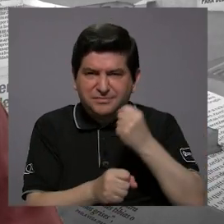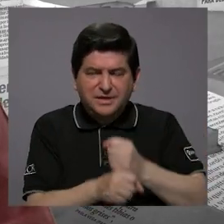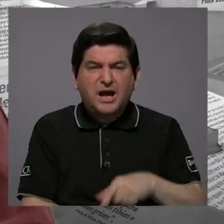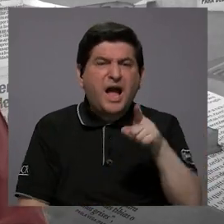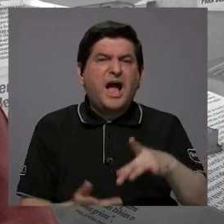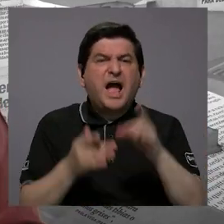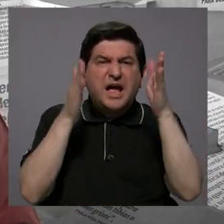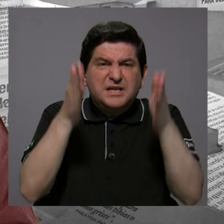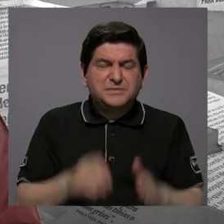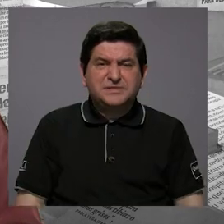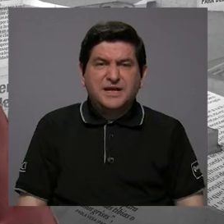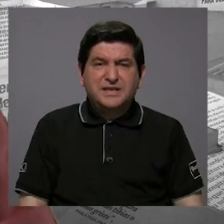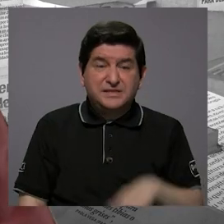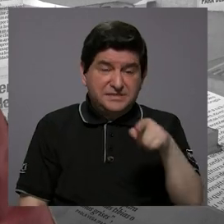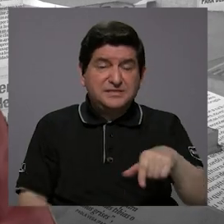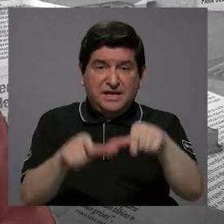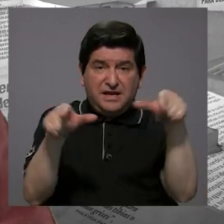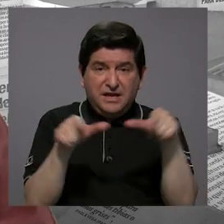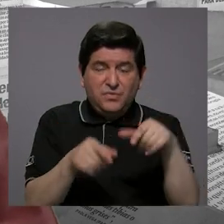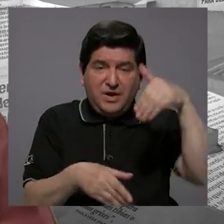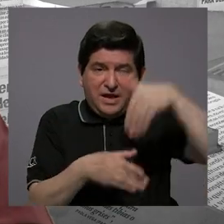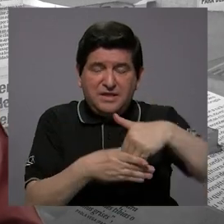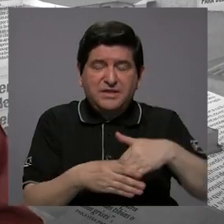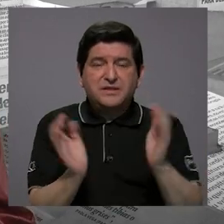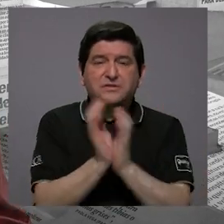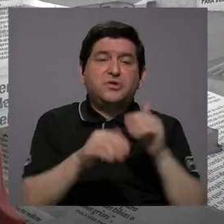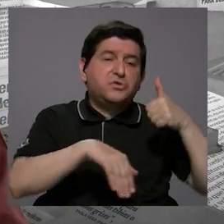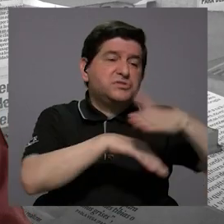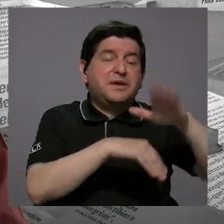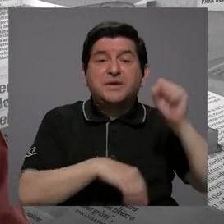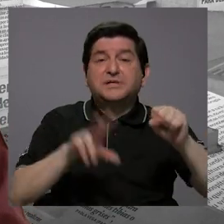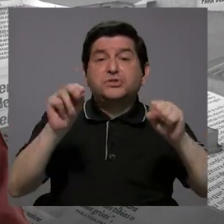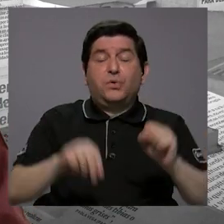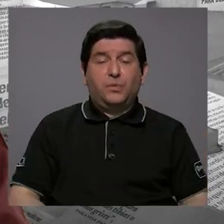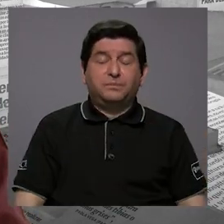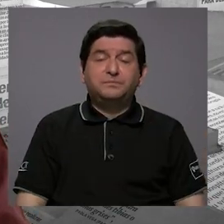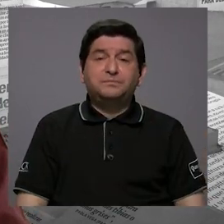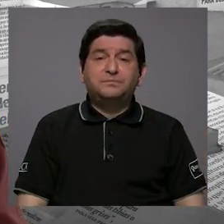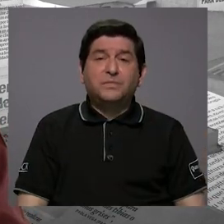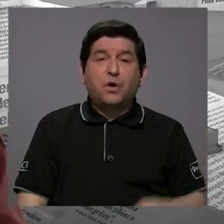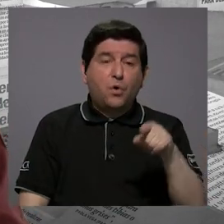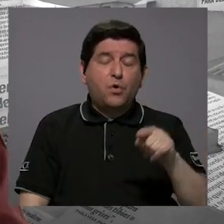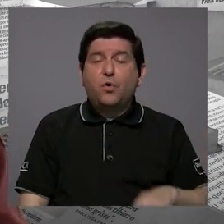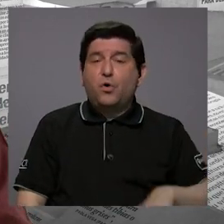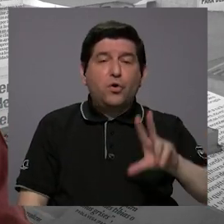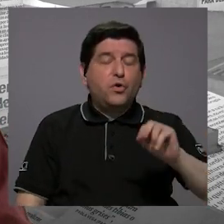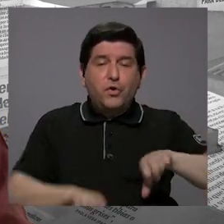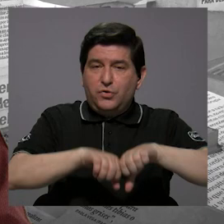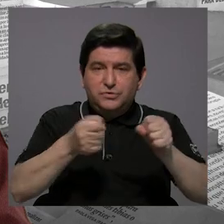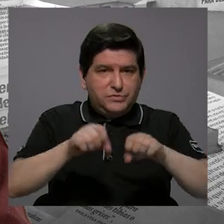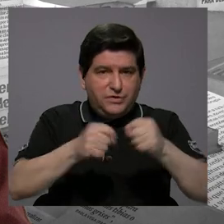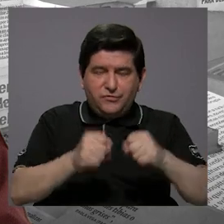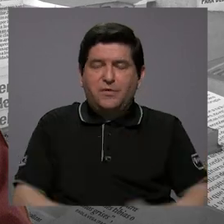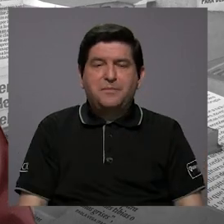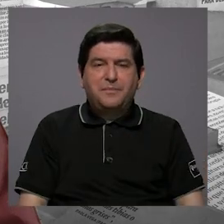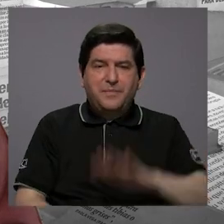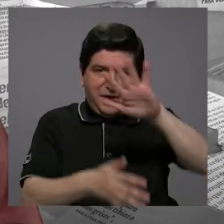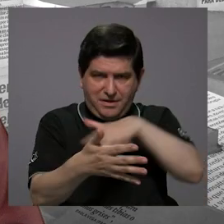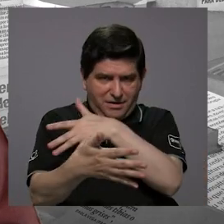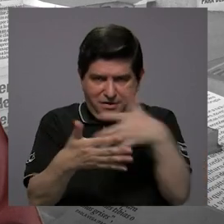usted como especialista, es una plaza de la caja, usted va para allá, quiera o no, o no se hace la división de tiempo bajo ninguna circunstancia.